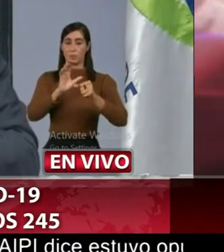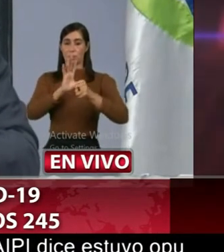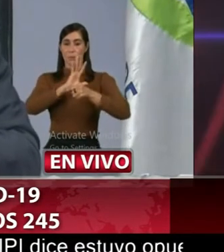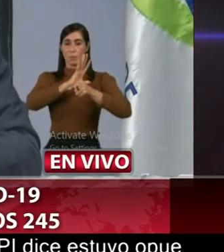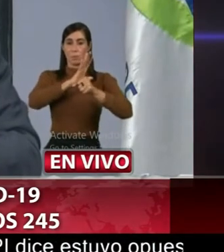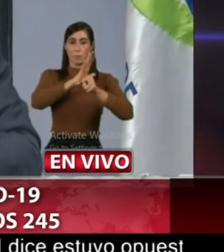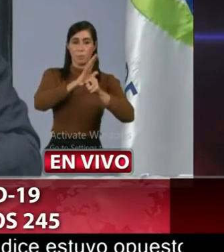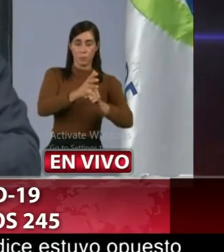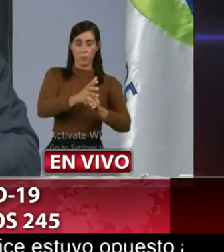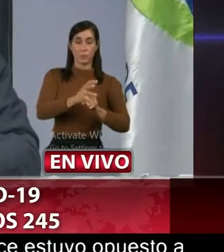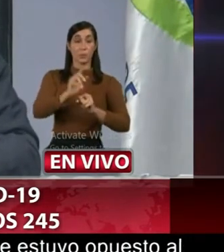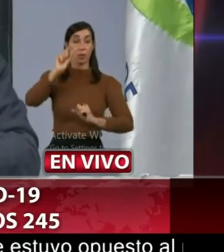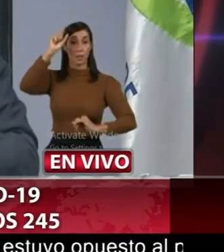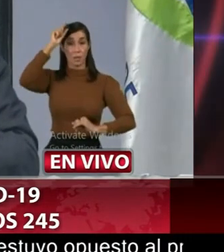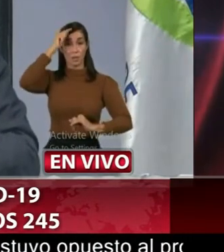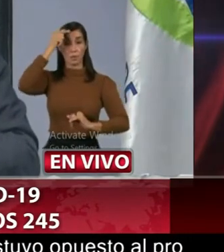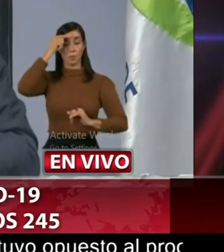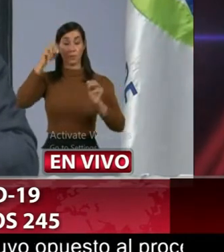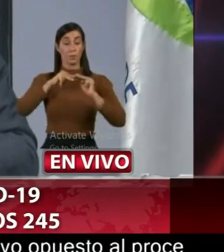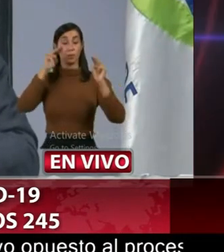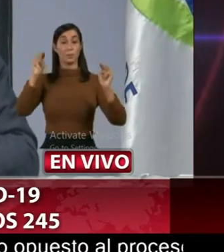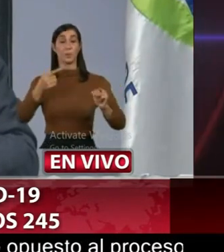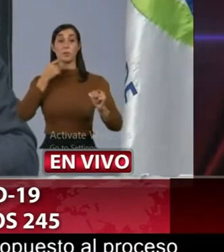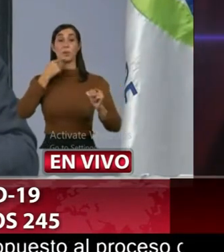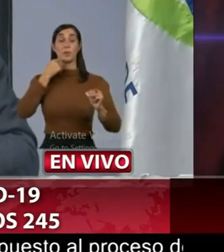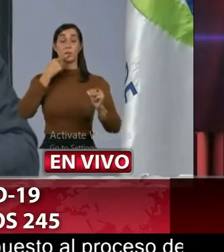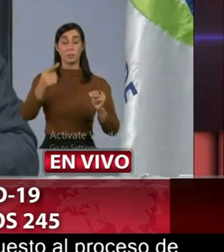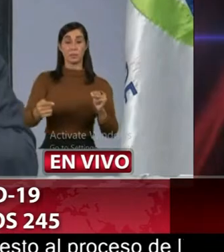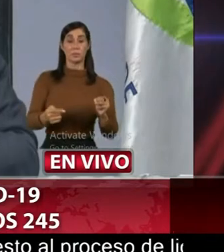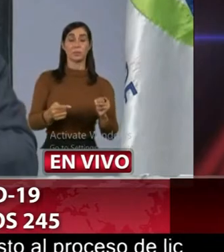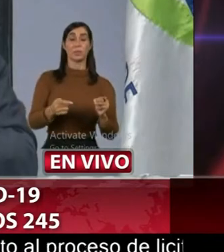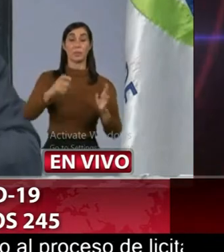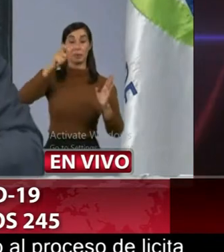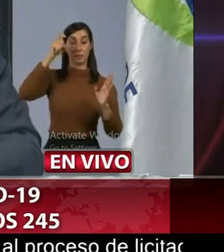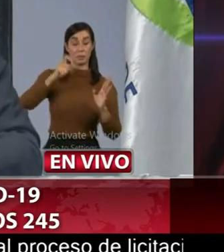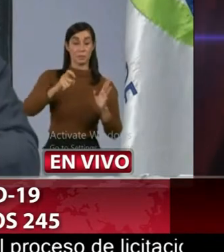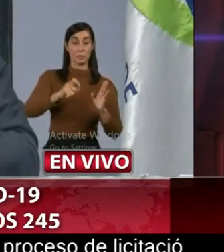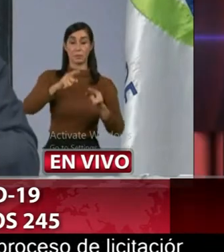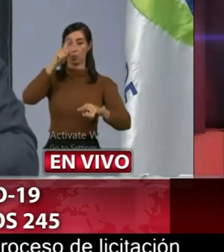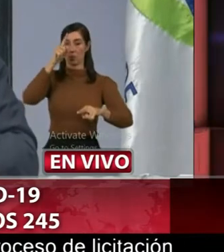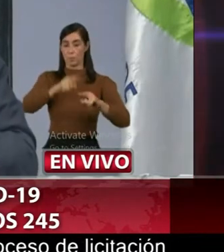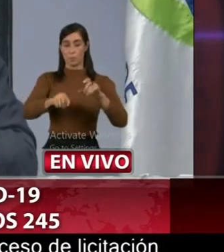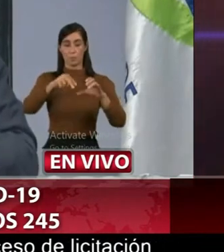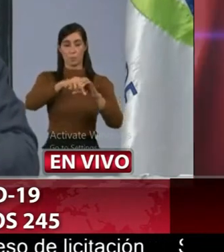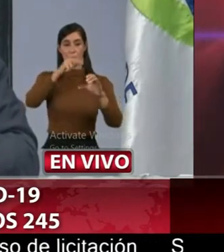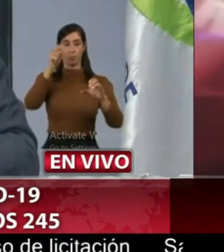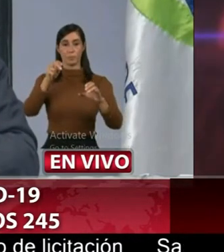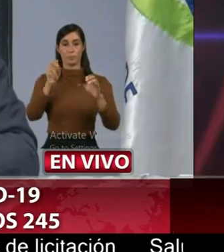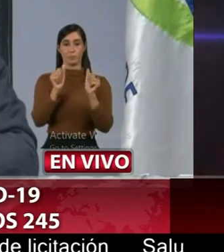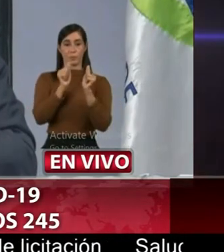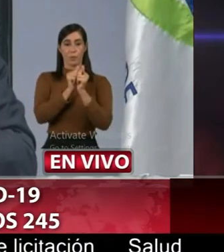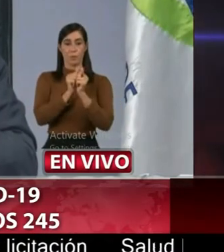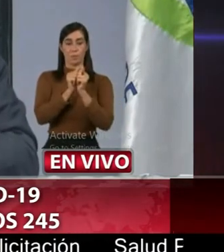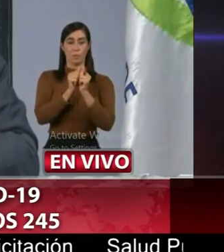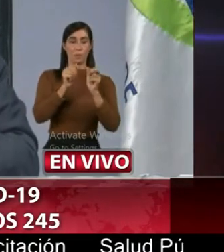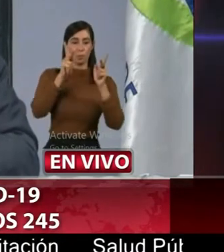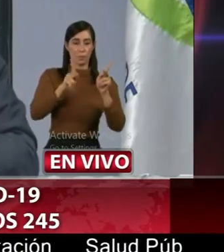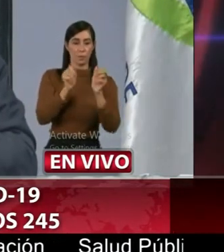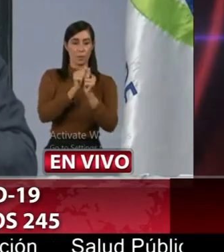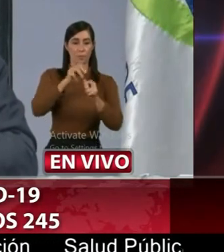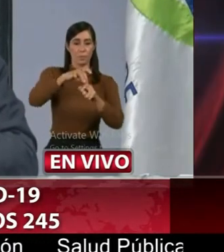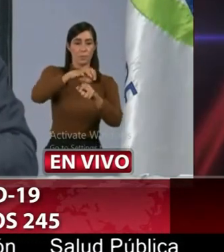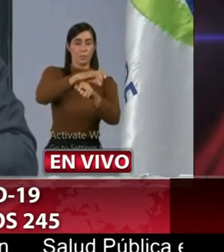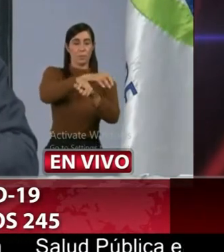gobierno y el ministerio de salud han hecho a la población en una intervención anterior dije que la